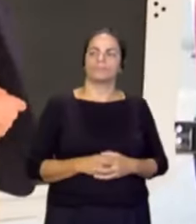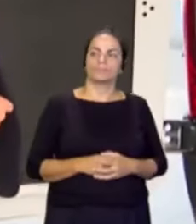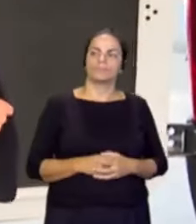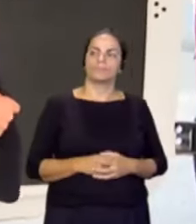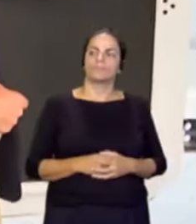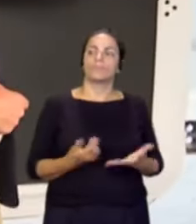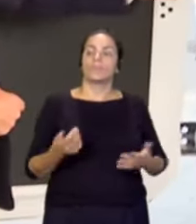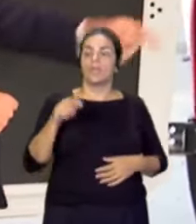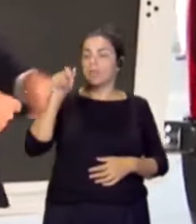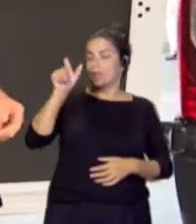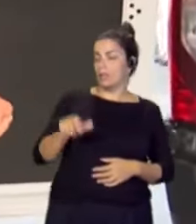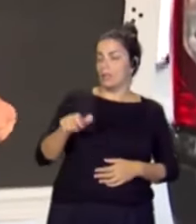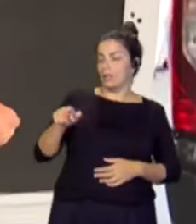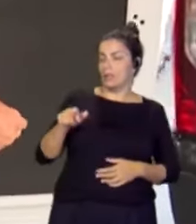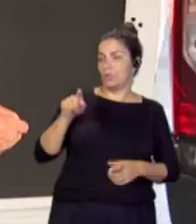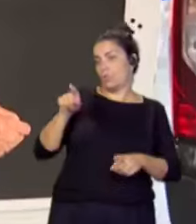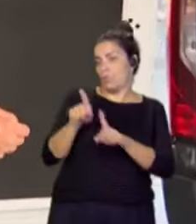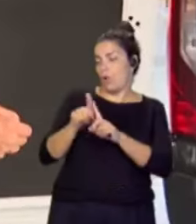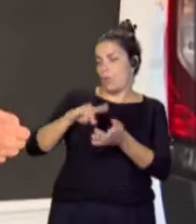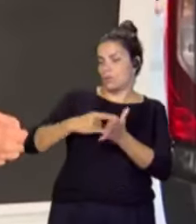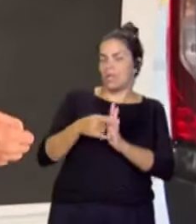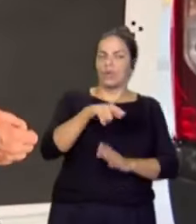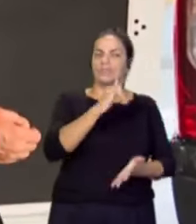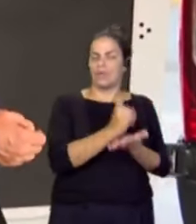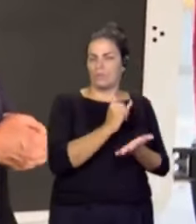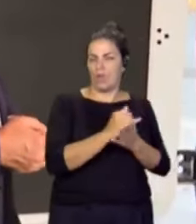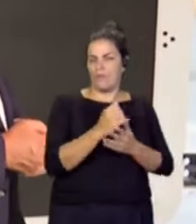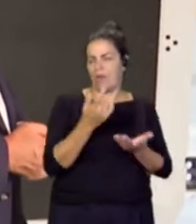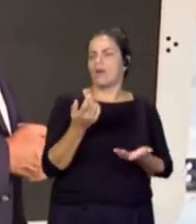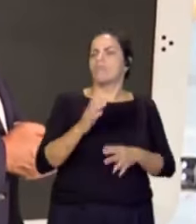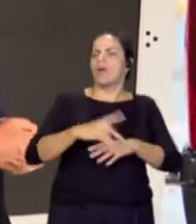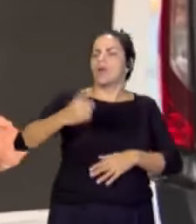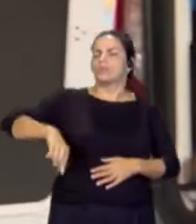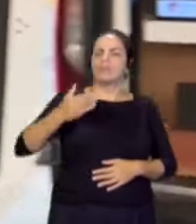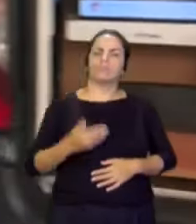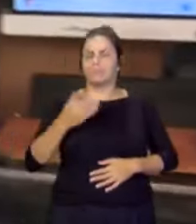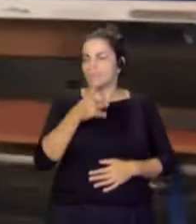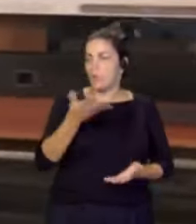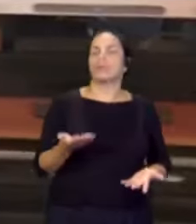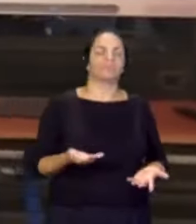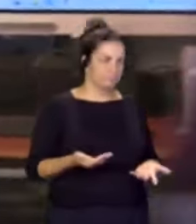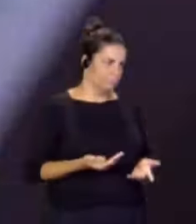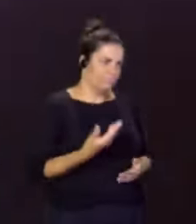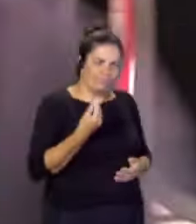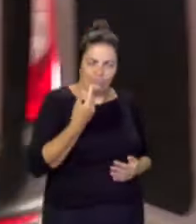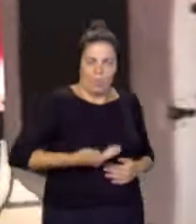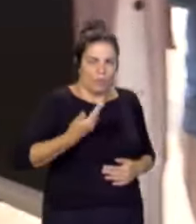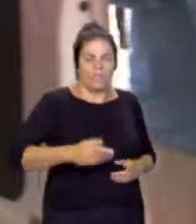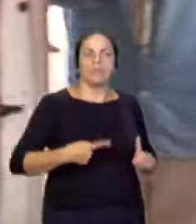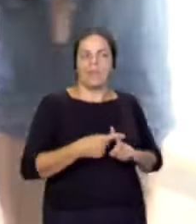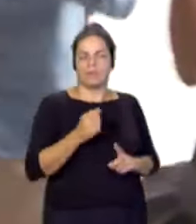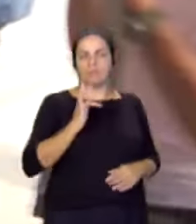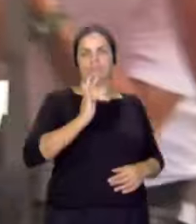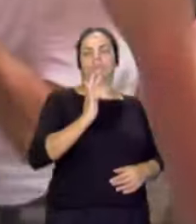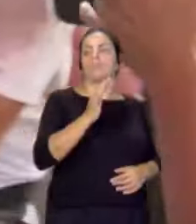Como técnico, Juani, esta prueba, que es solo una prueba, un ensayo, ¿qué valor tiene para ustedes? Pues tiene un valor muy alto, muy positivo, ya